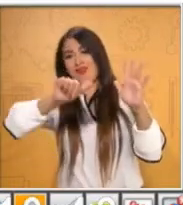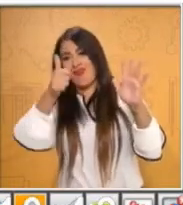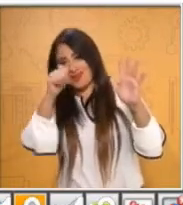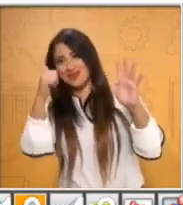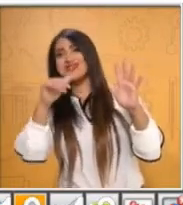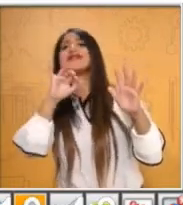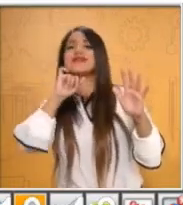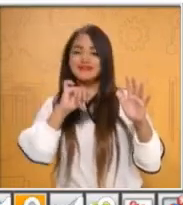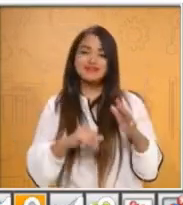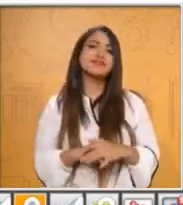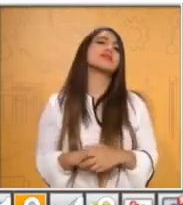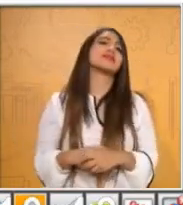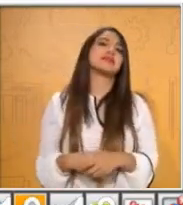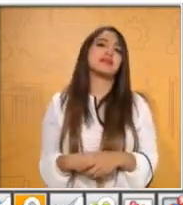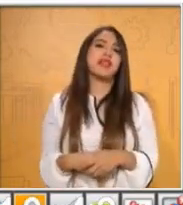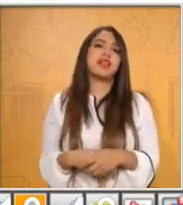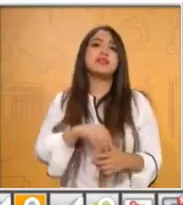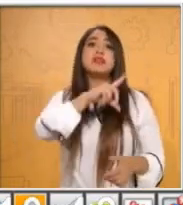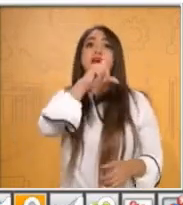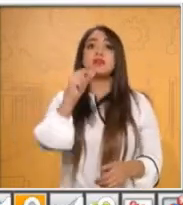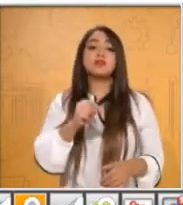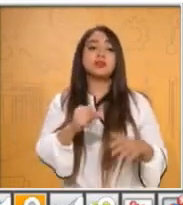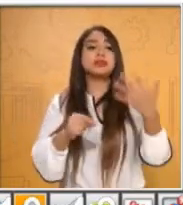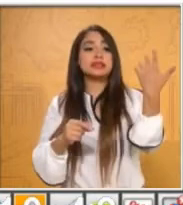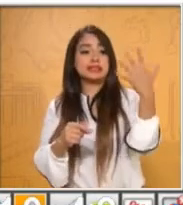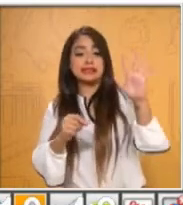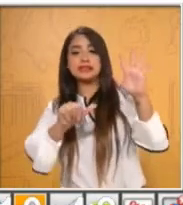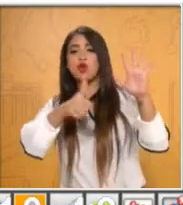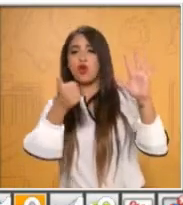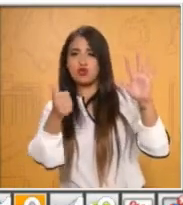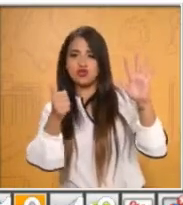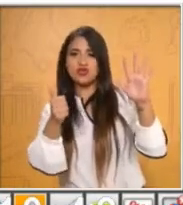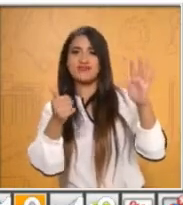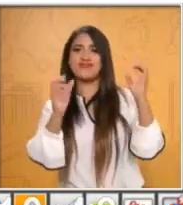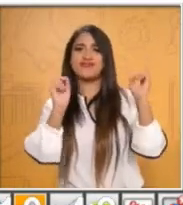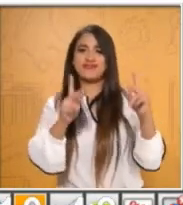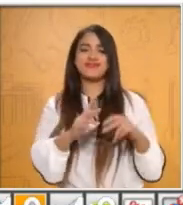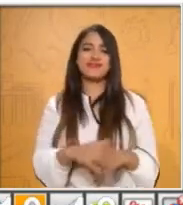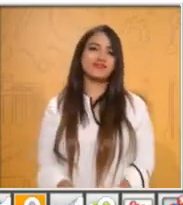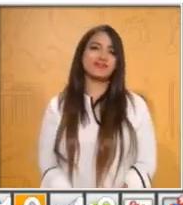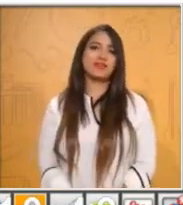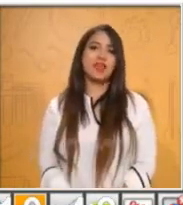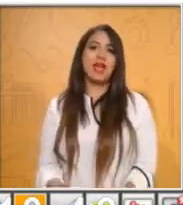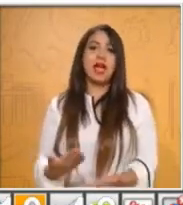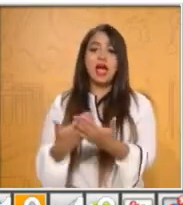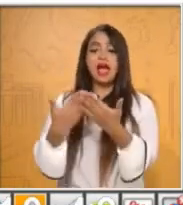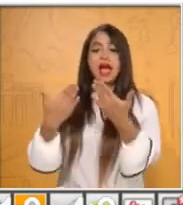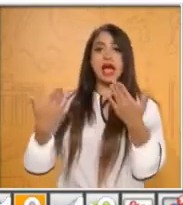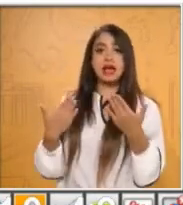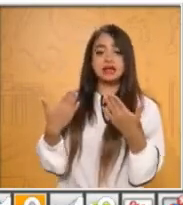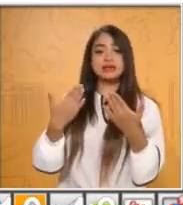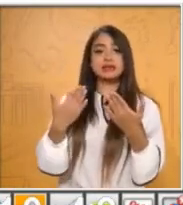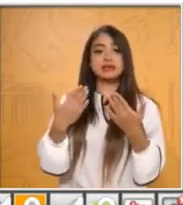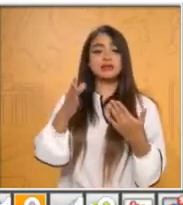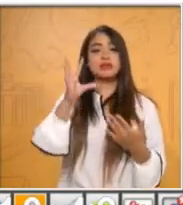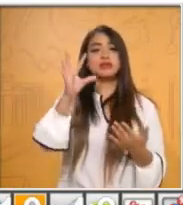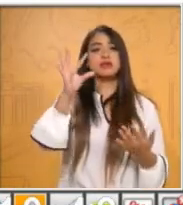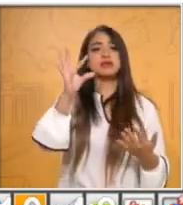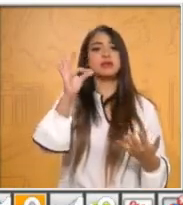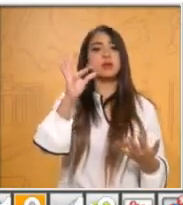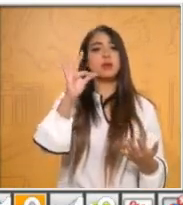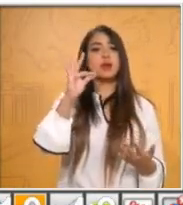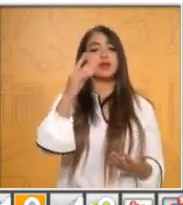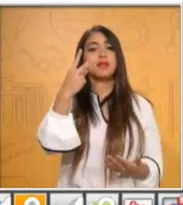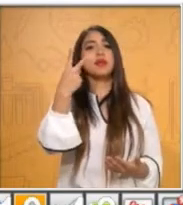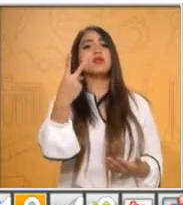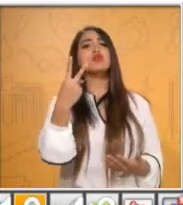Muy bien. Después del 10 está el 11. Antes del 42, ¿qué número crees que